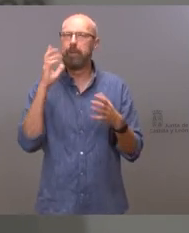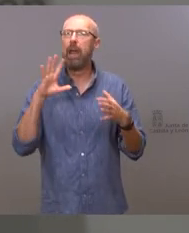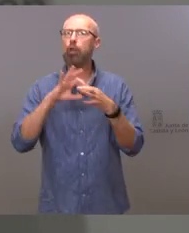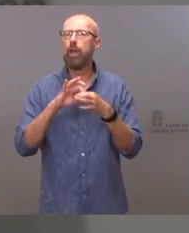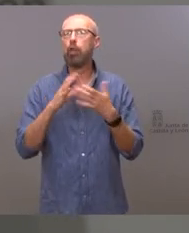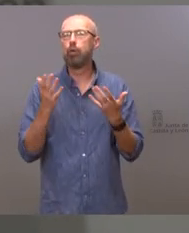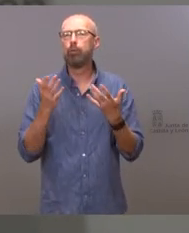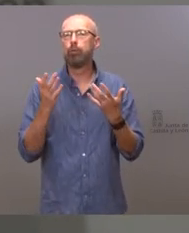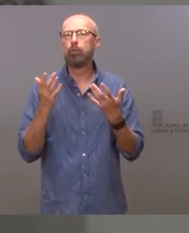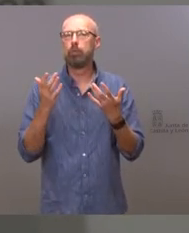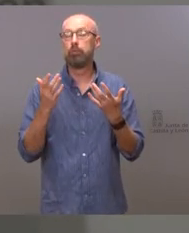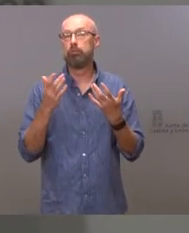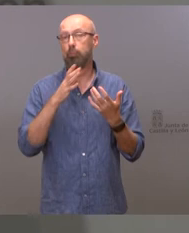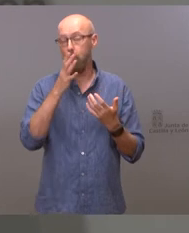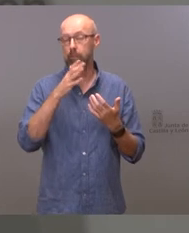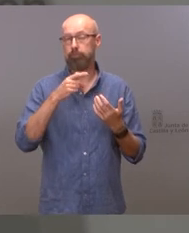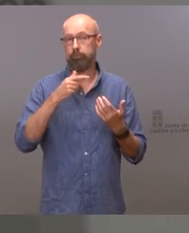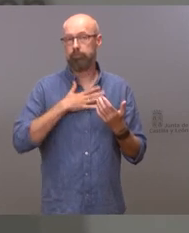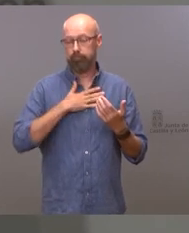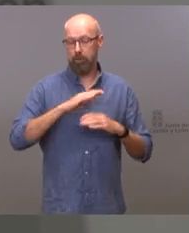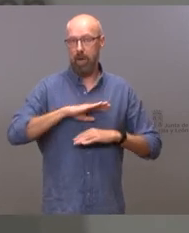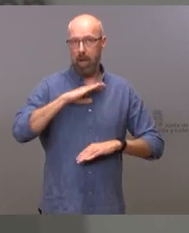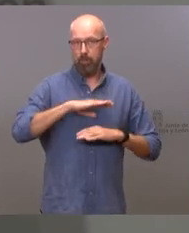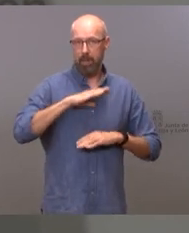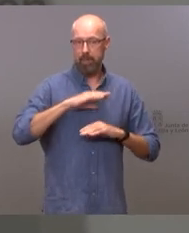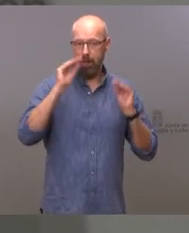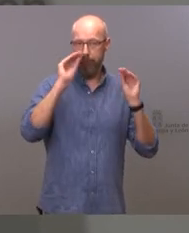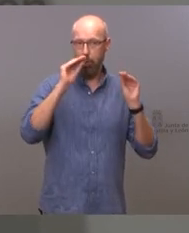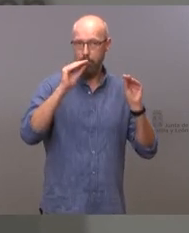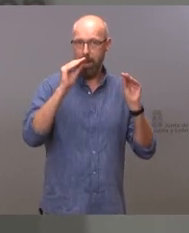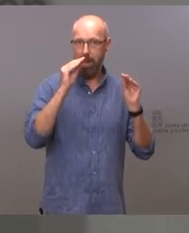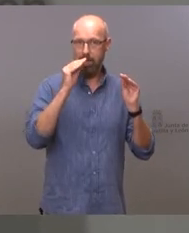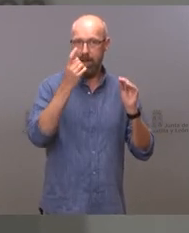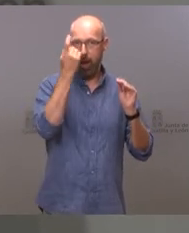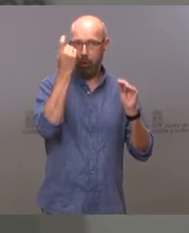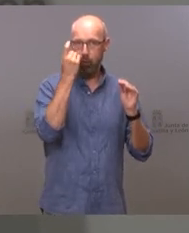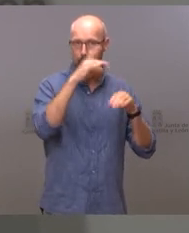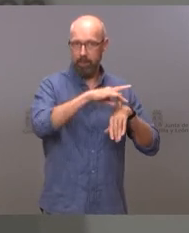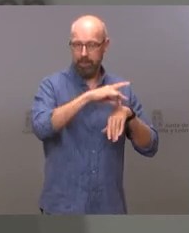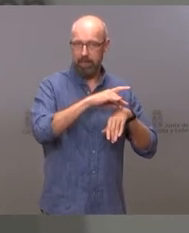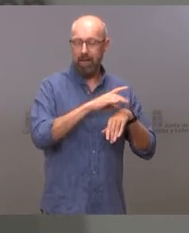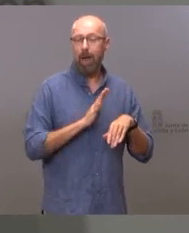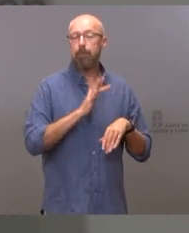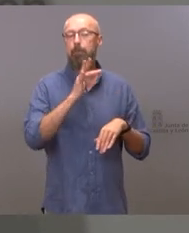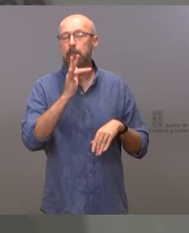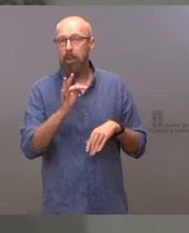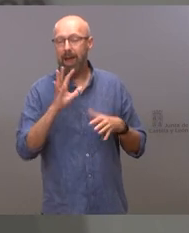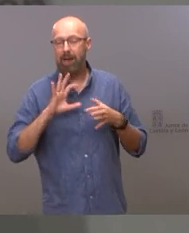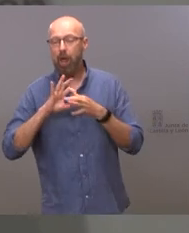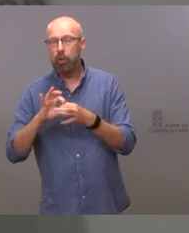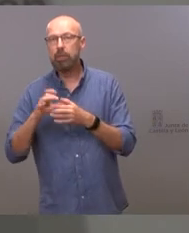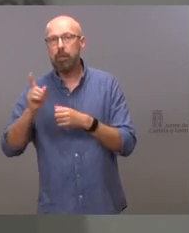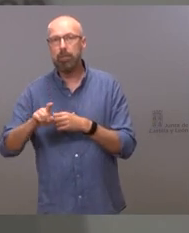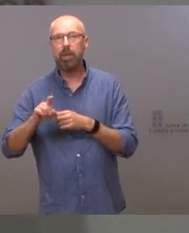solo con nuestra capacidad de formar estudiantes de medicina sino de formar